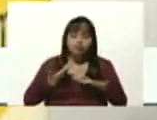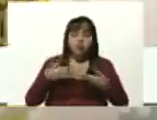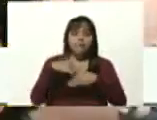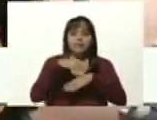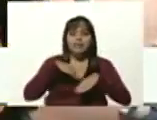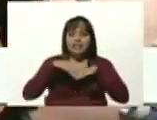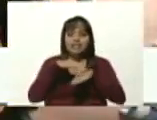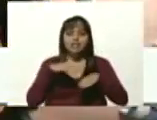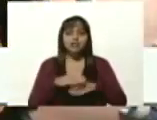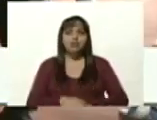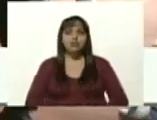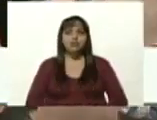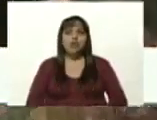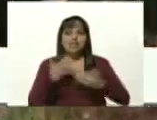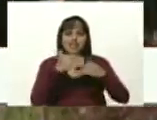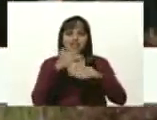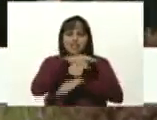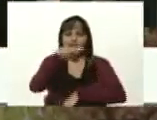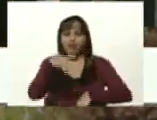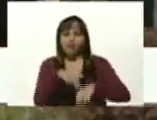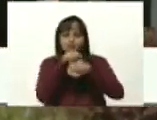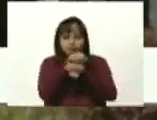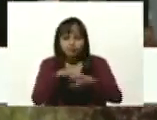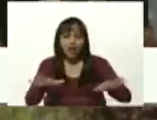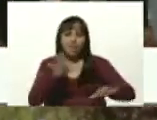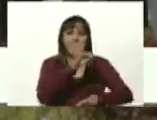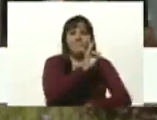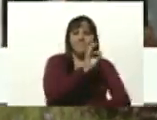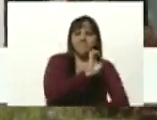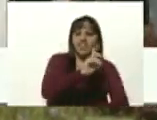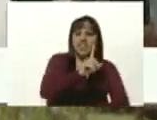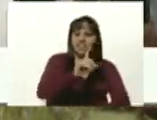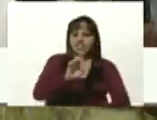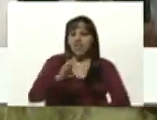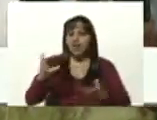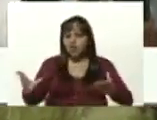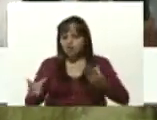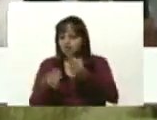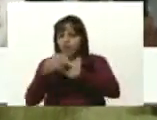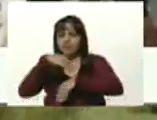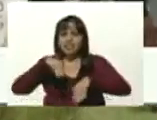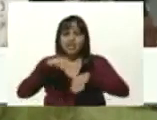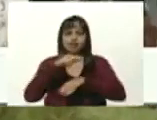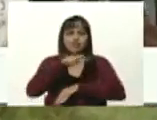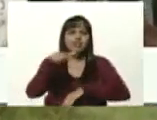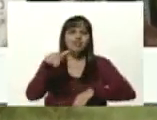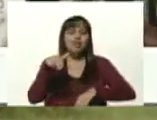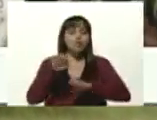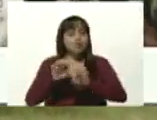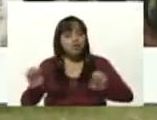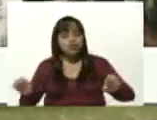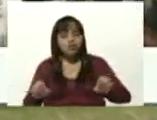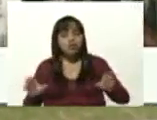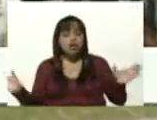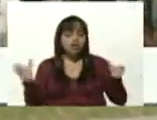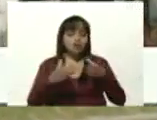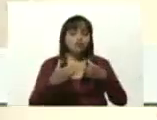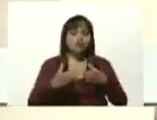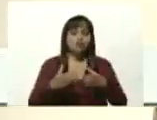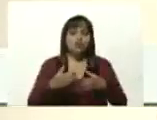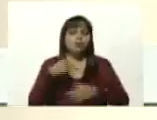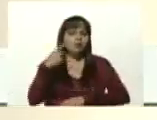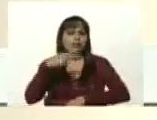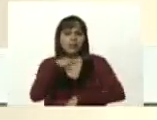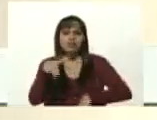a nivel nacional desplegado FEDE el ministerio de educación con todo el gabinete nacional garantizando el regreso a clase